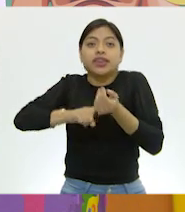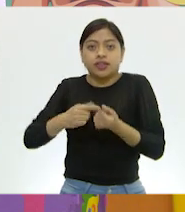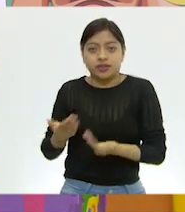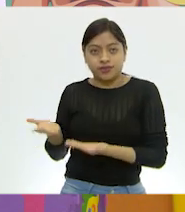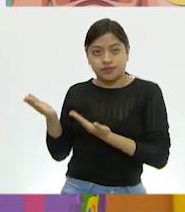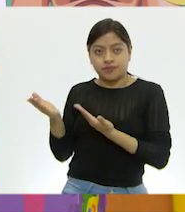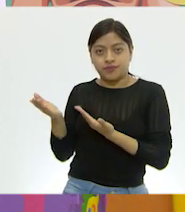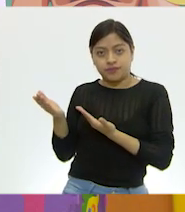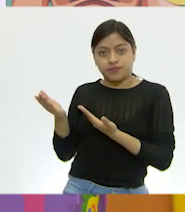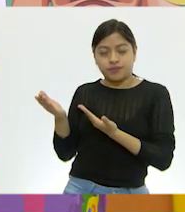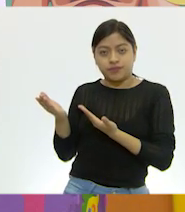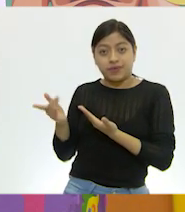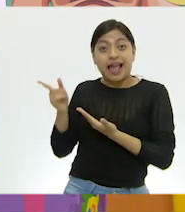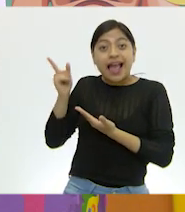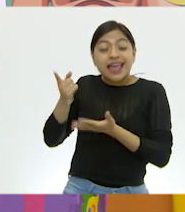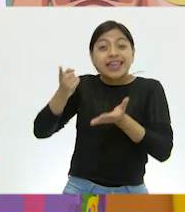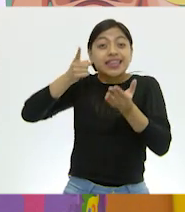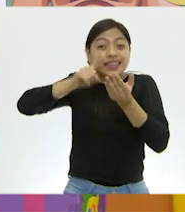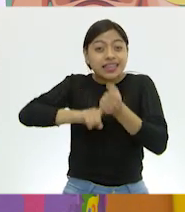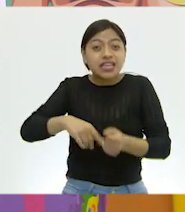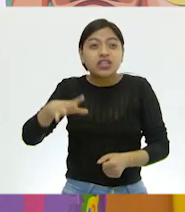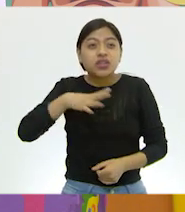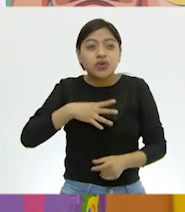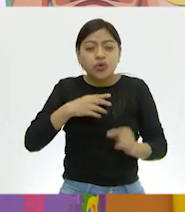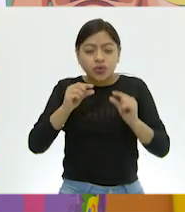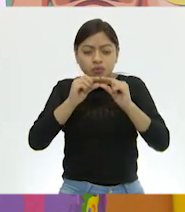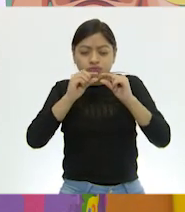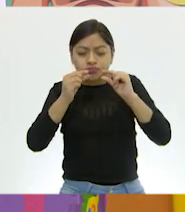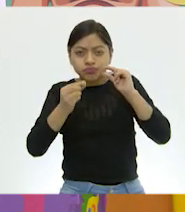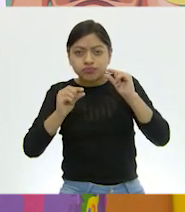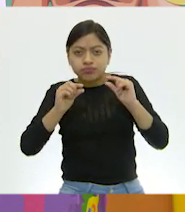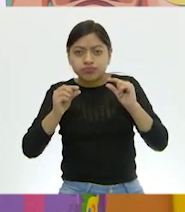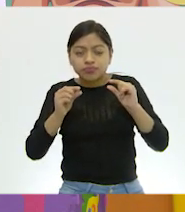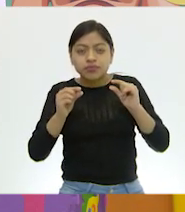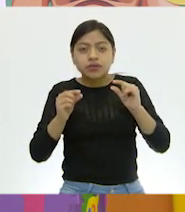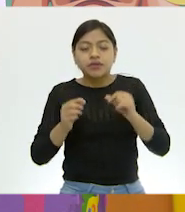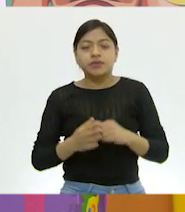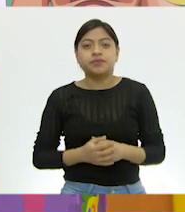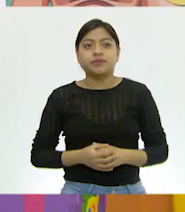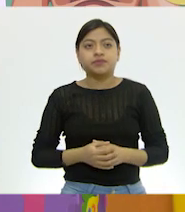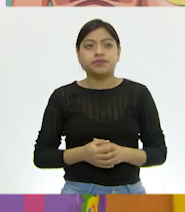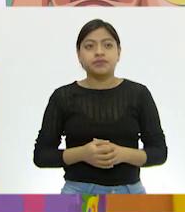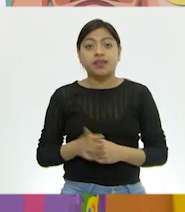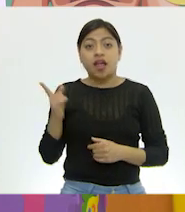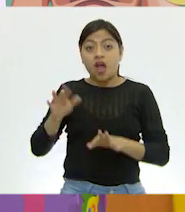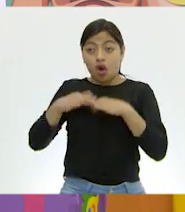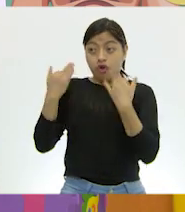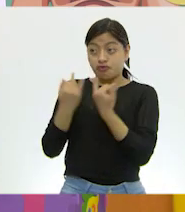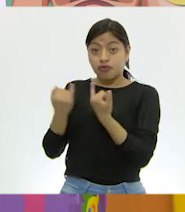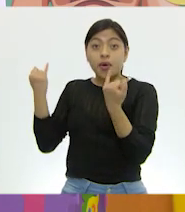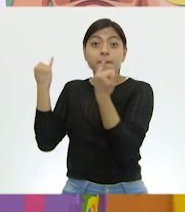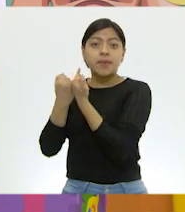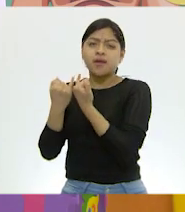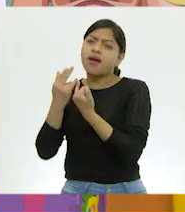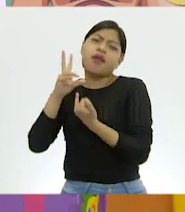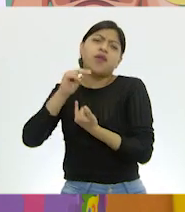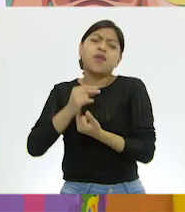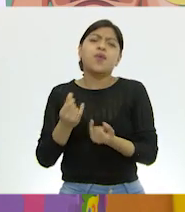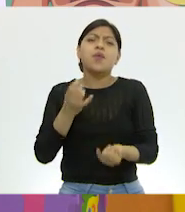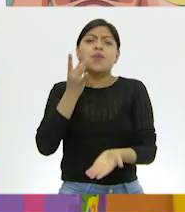y adentro de su cuerpo tienen como unos tubitos, no necesariamente así, solo es para ilustrarlo, ¿ok?